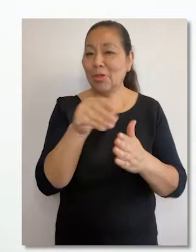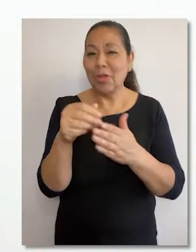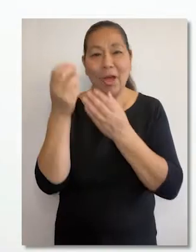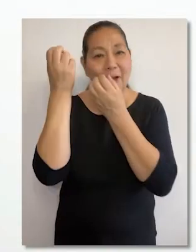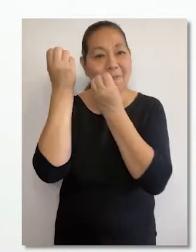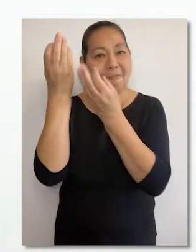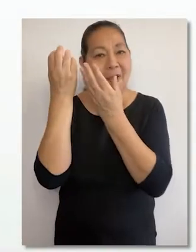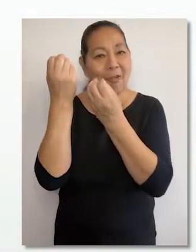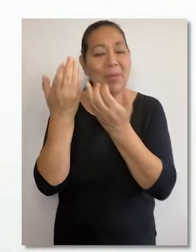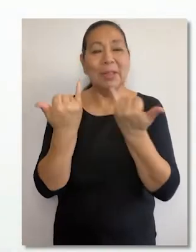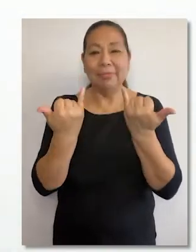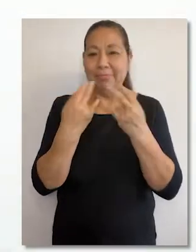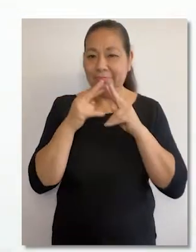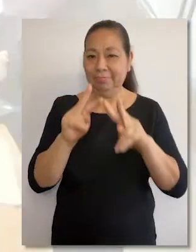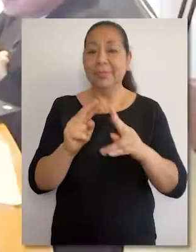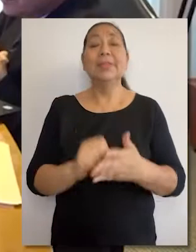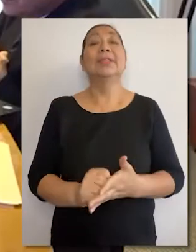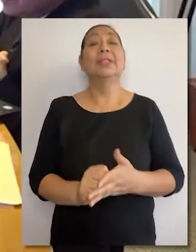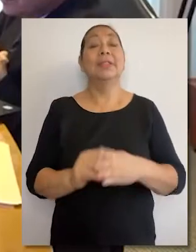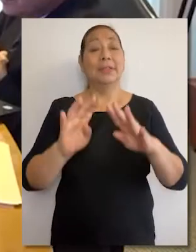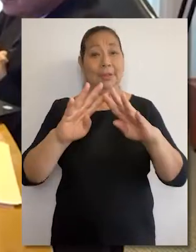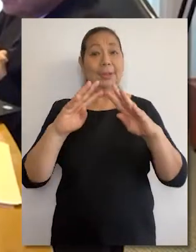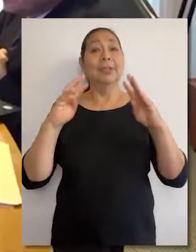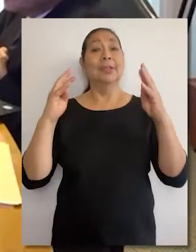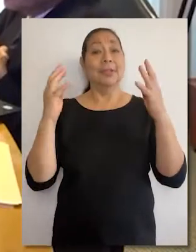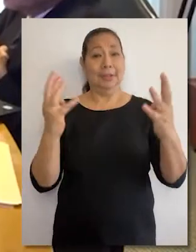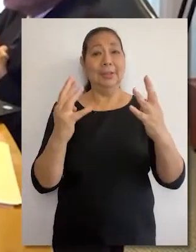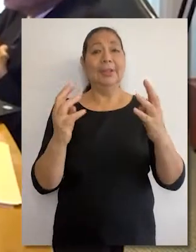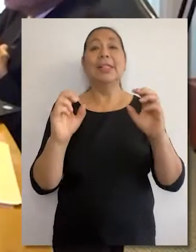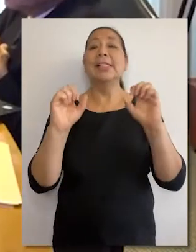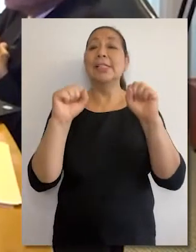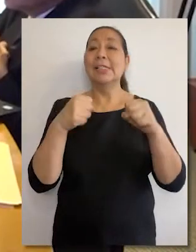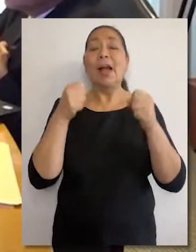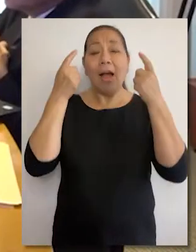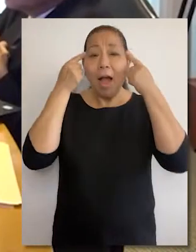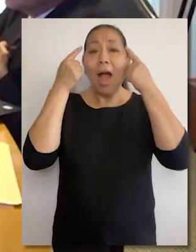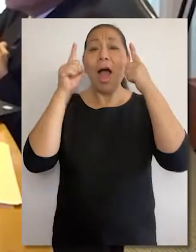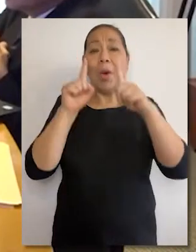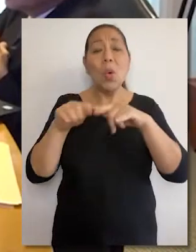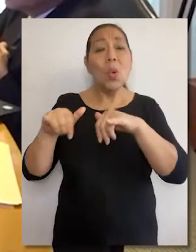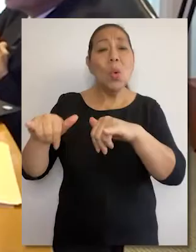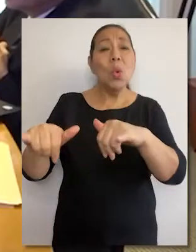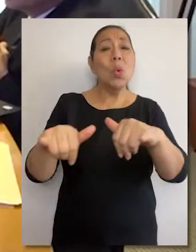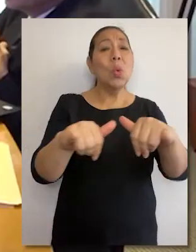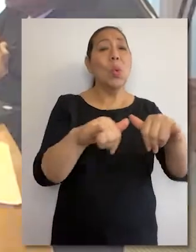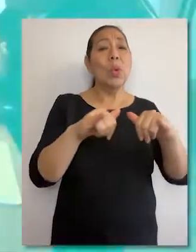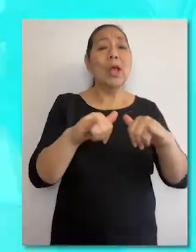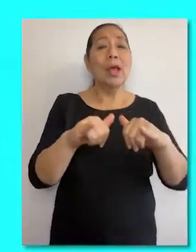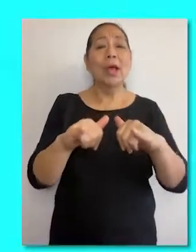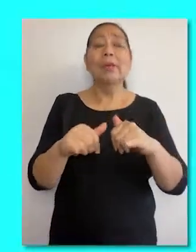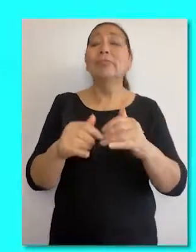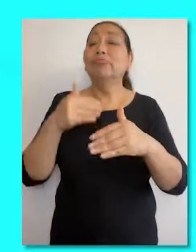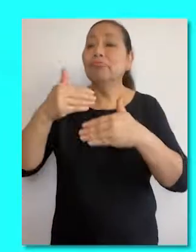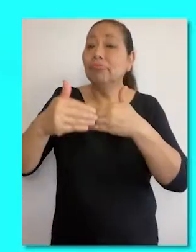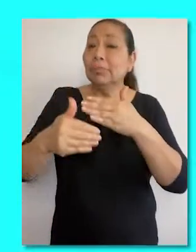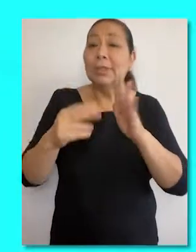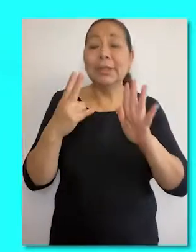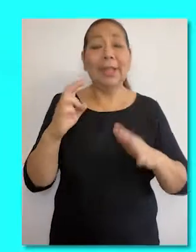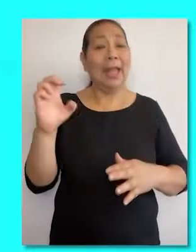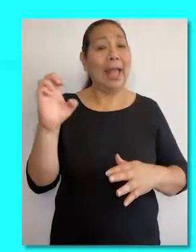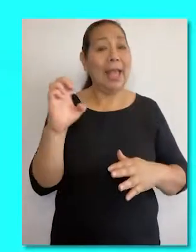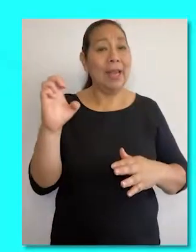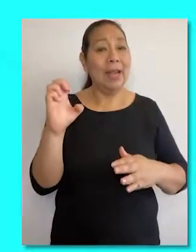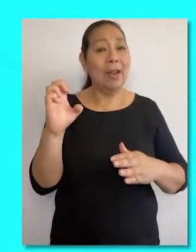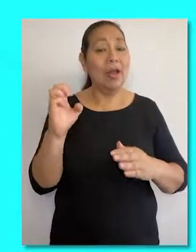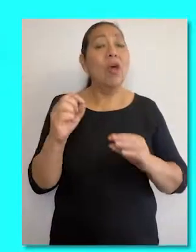Toda la información en la siguiente nota. El Pleno del Tribunal Constitucional acordó por unanimidad, en su sesión del